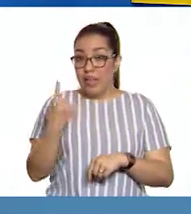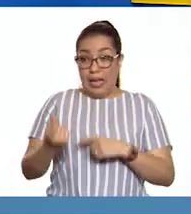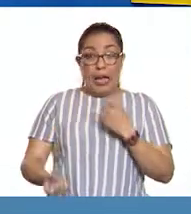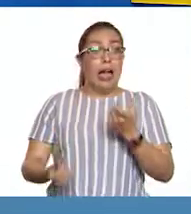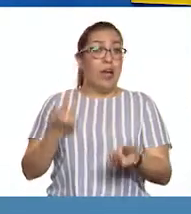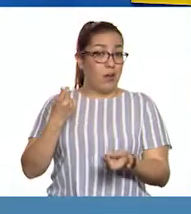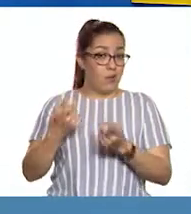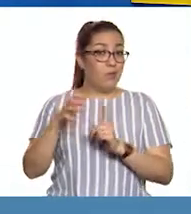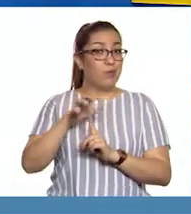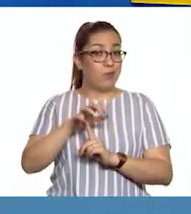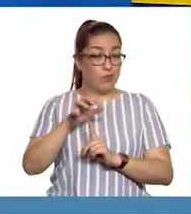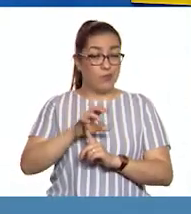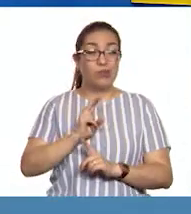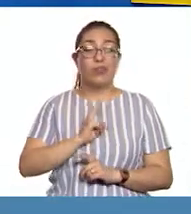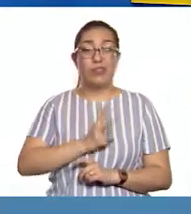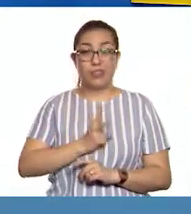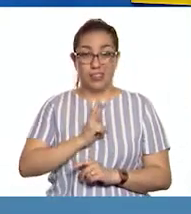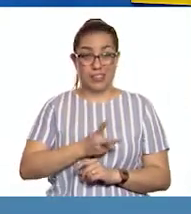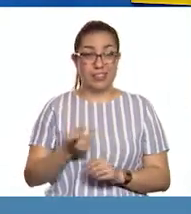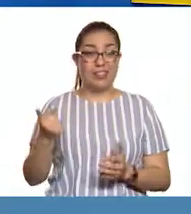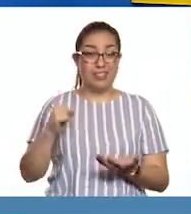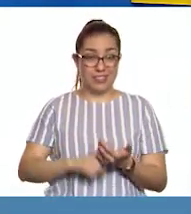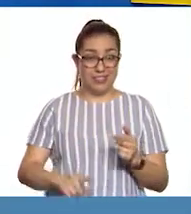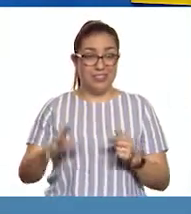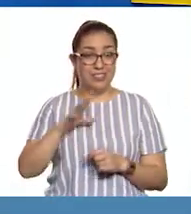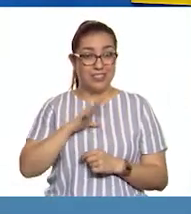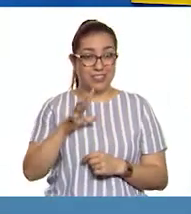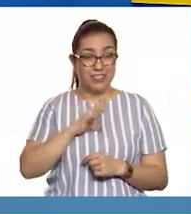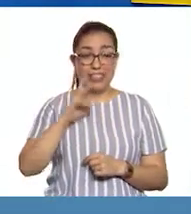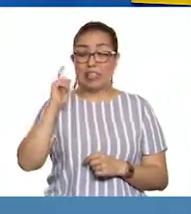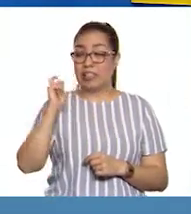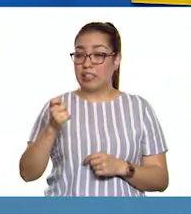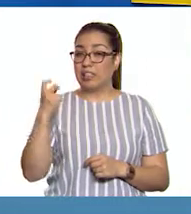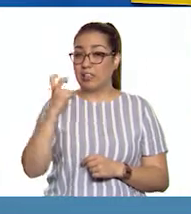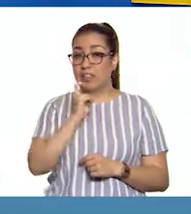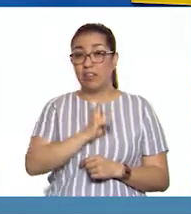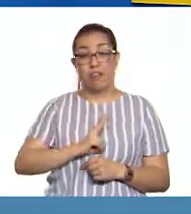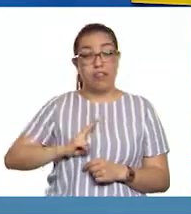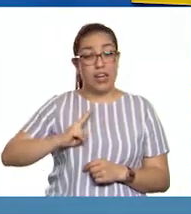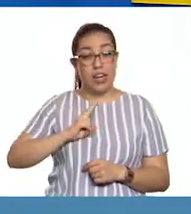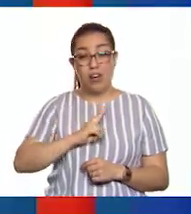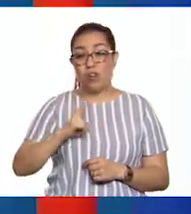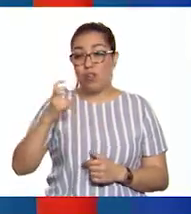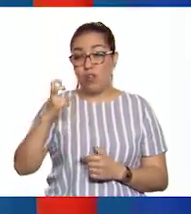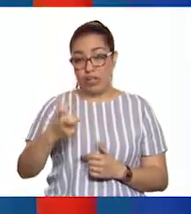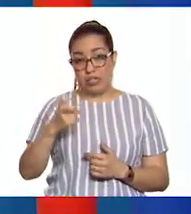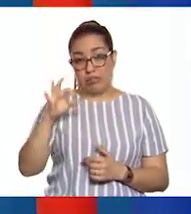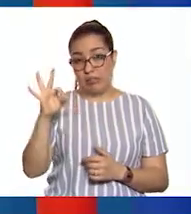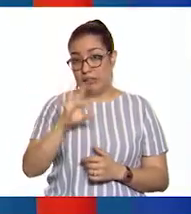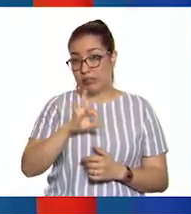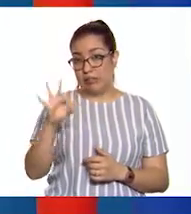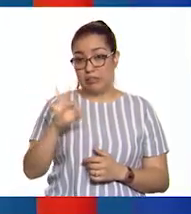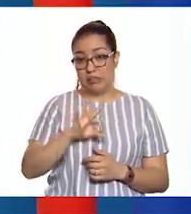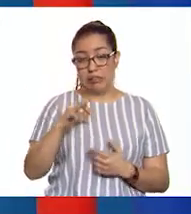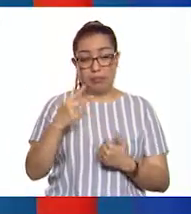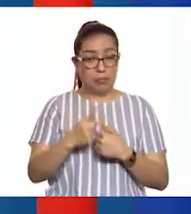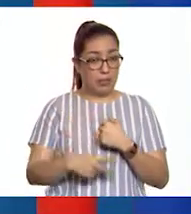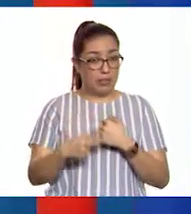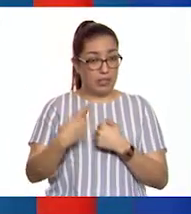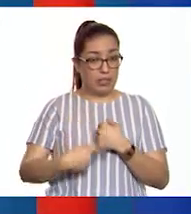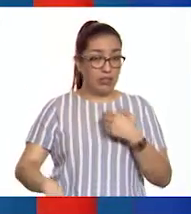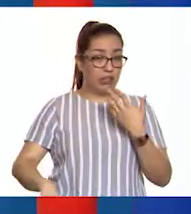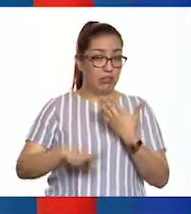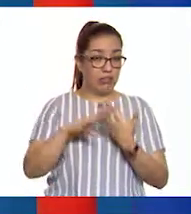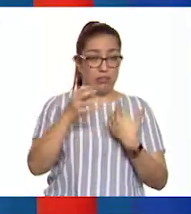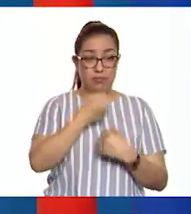tóxicos o venenosos, lo que representa un peligro para nuestra salud. Eso es súper importante saber.